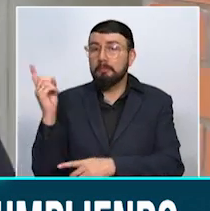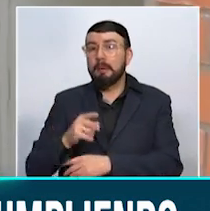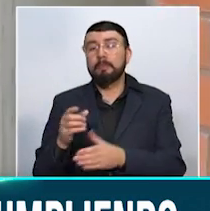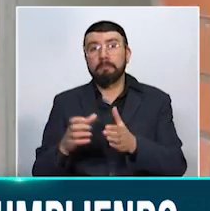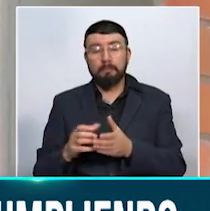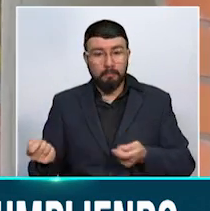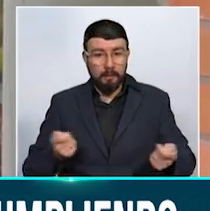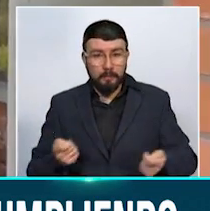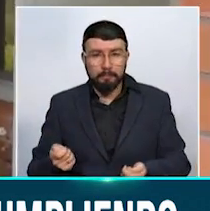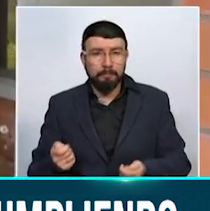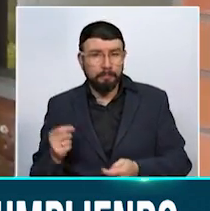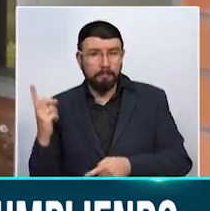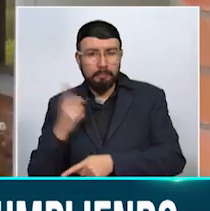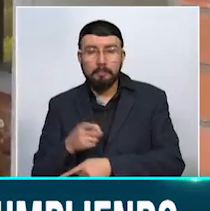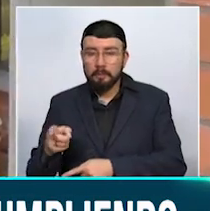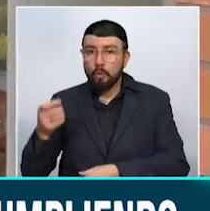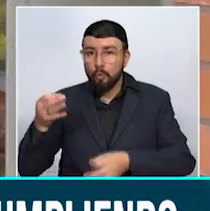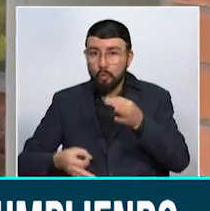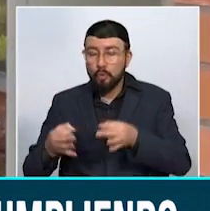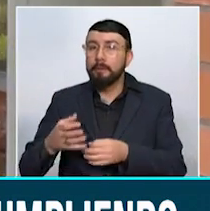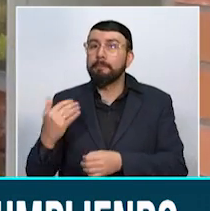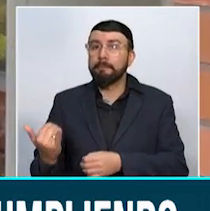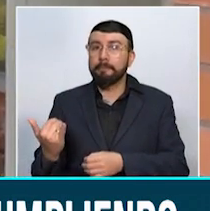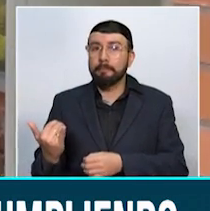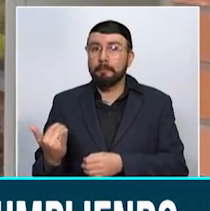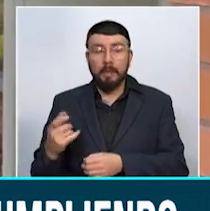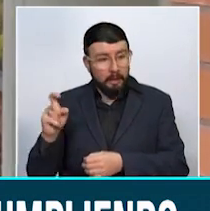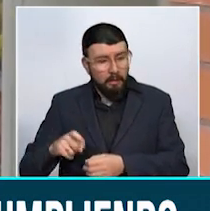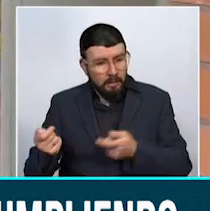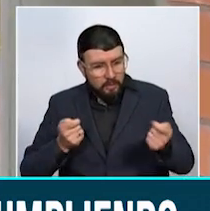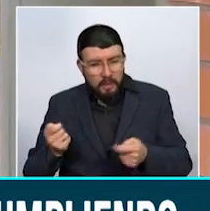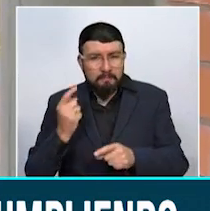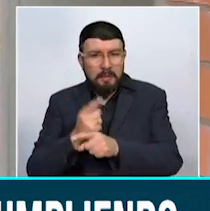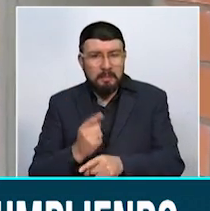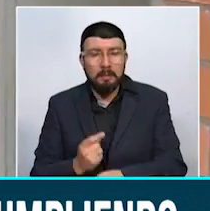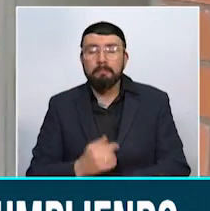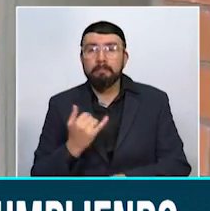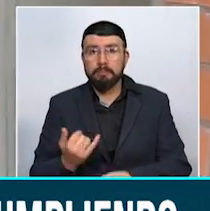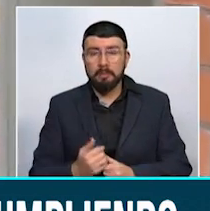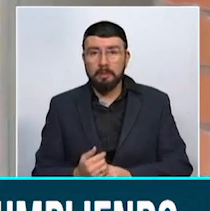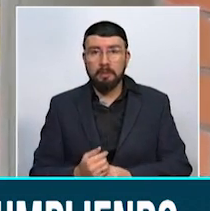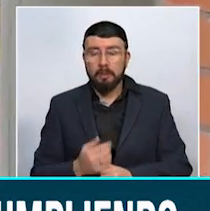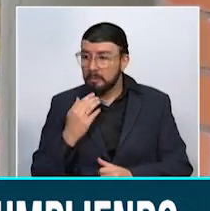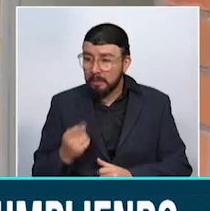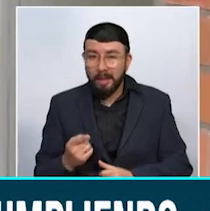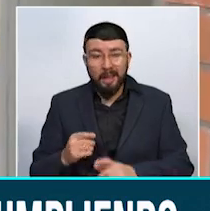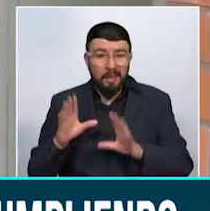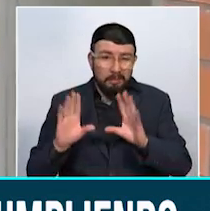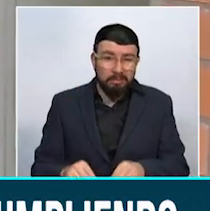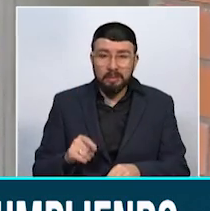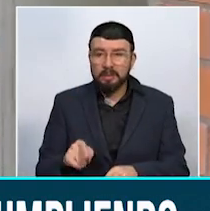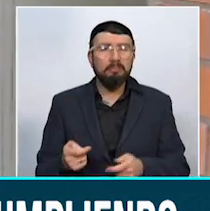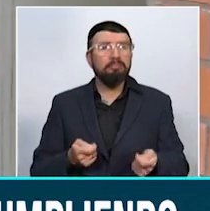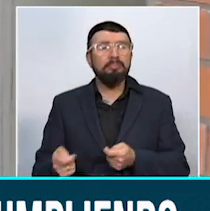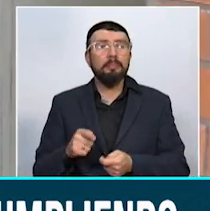perdón, el juzgado hacer acciones pertinentes. Con respecto al que se cerró y estaba en uso que es el Villa